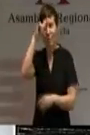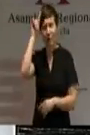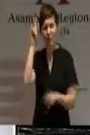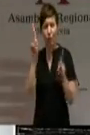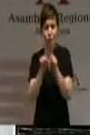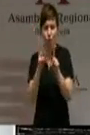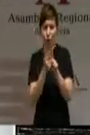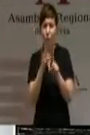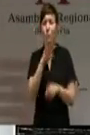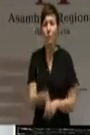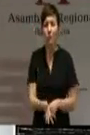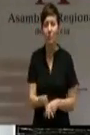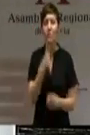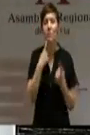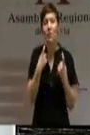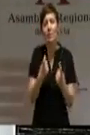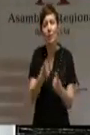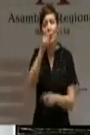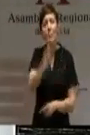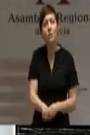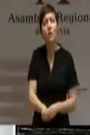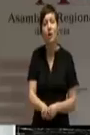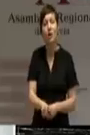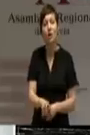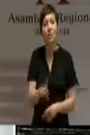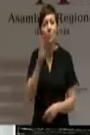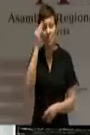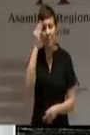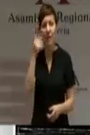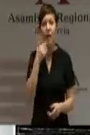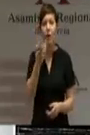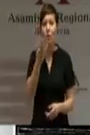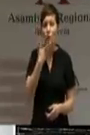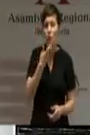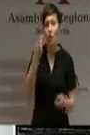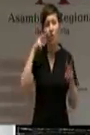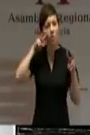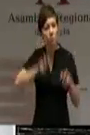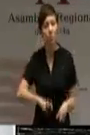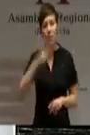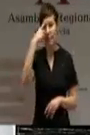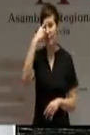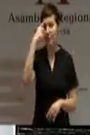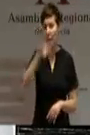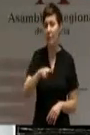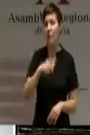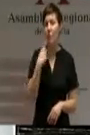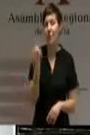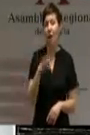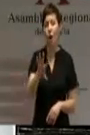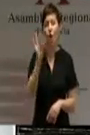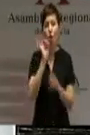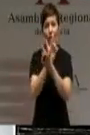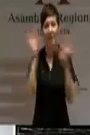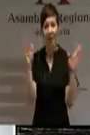Si tan necesaria era una persona que conociera, supiera, yo creo que tenían que haber tenido una opción clara de futuro.